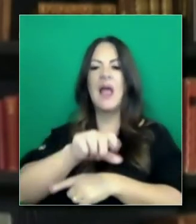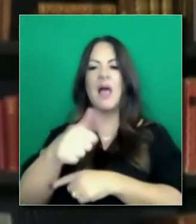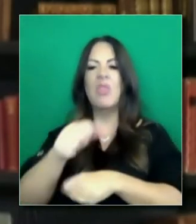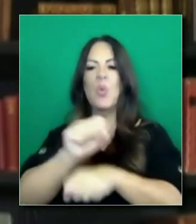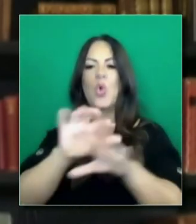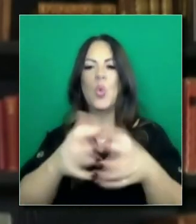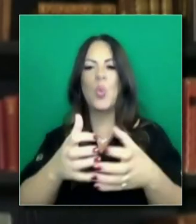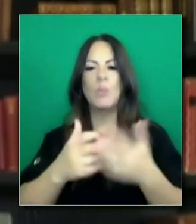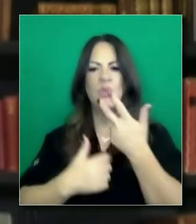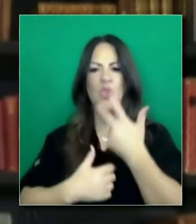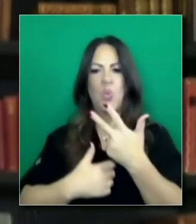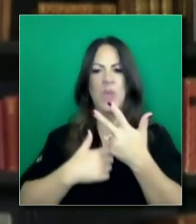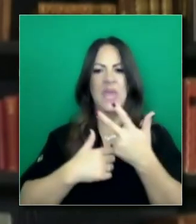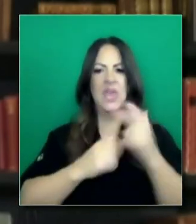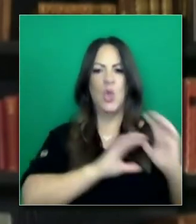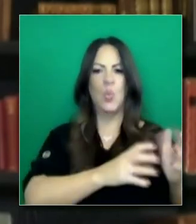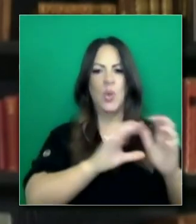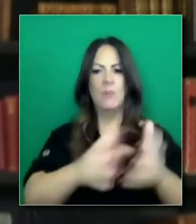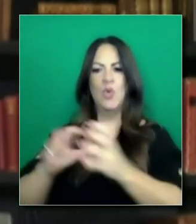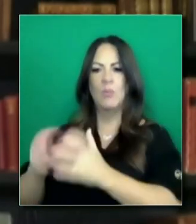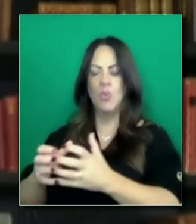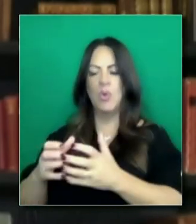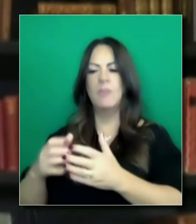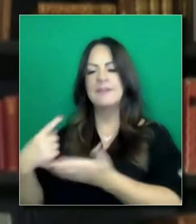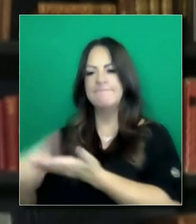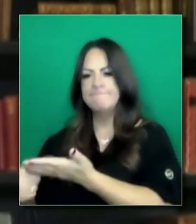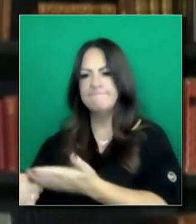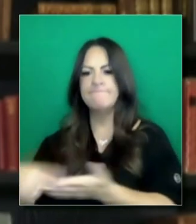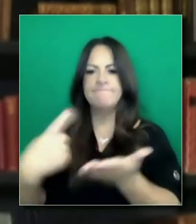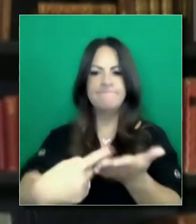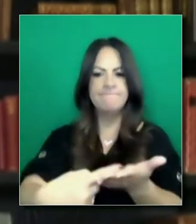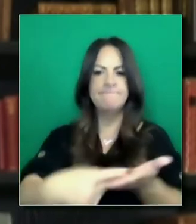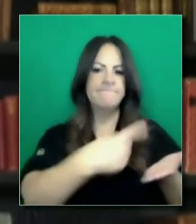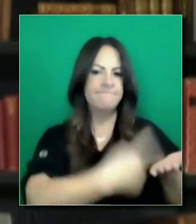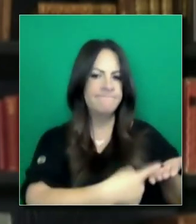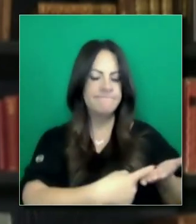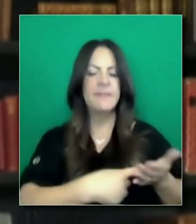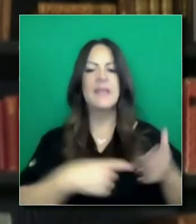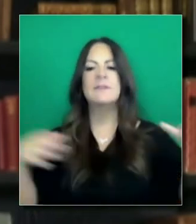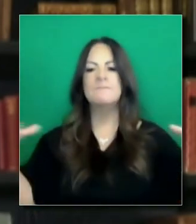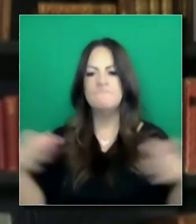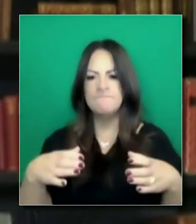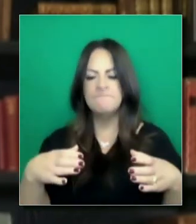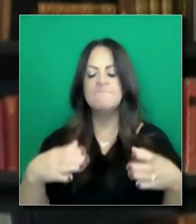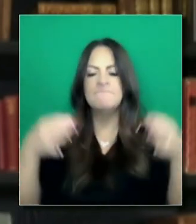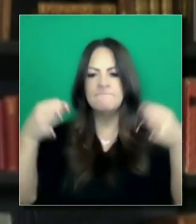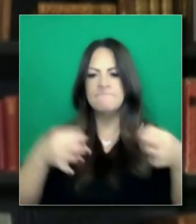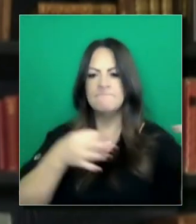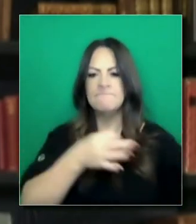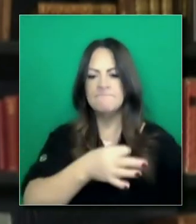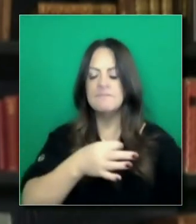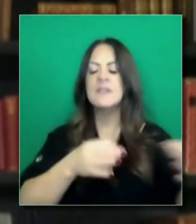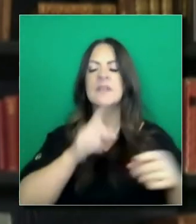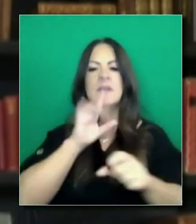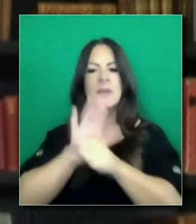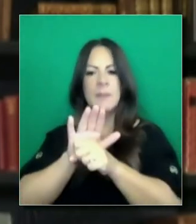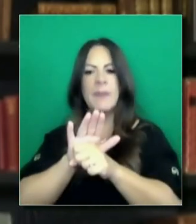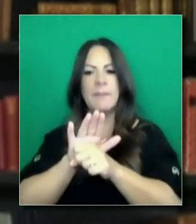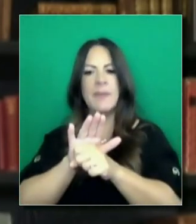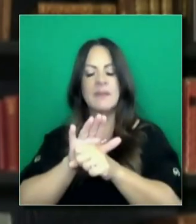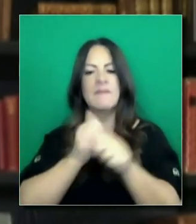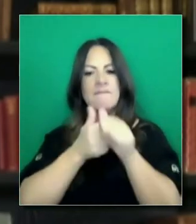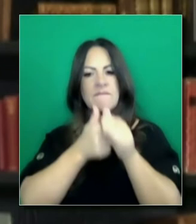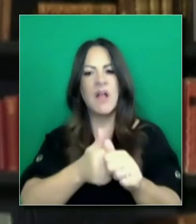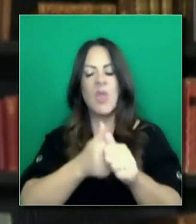comités y hemos avanzado con la intención de un verdadero compromiso, no